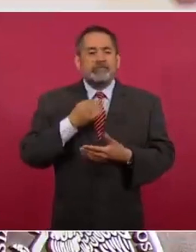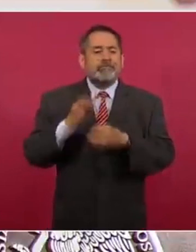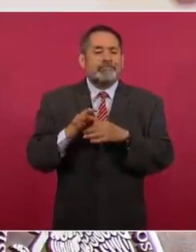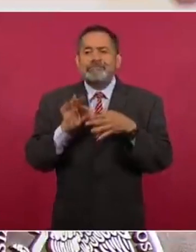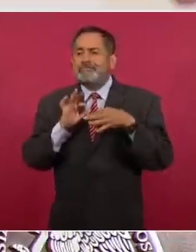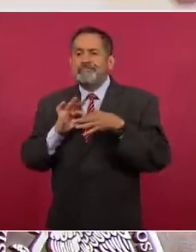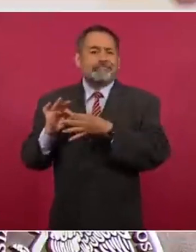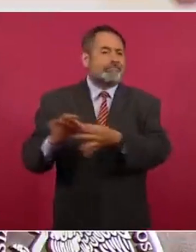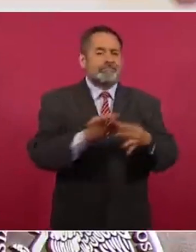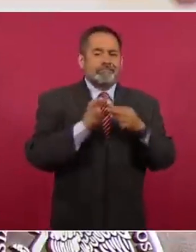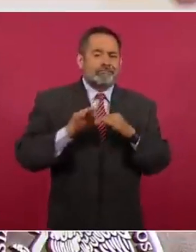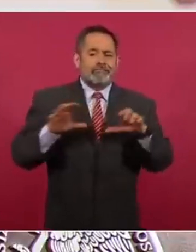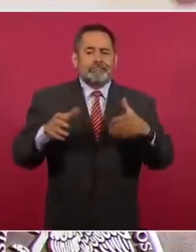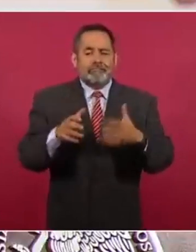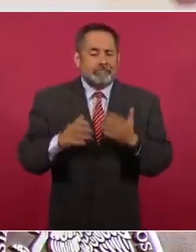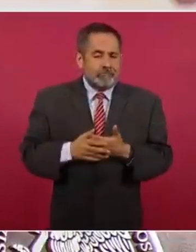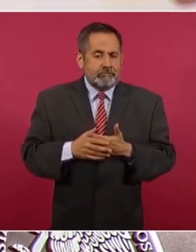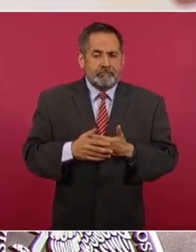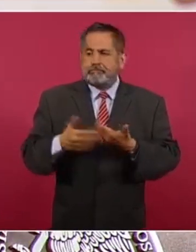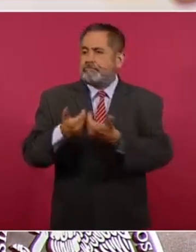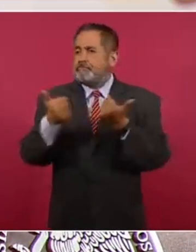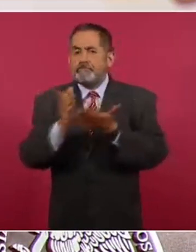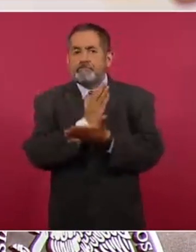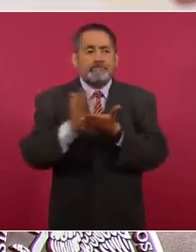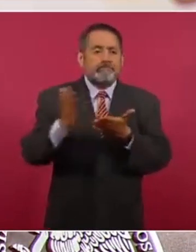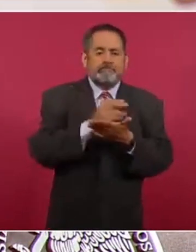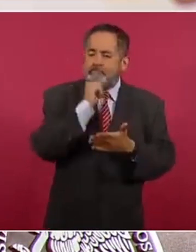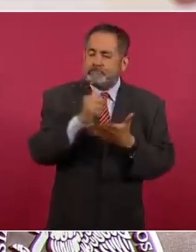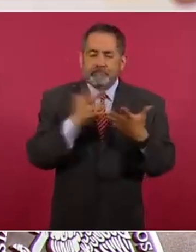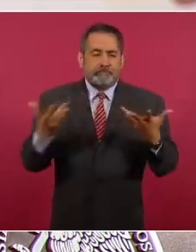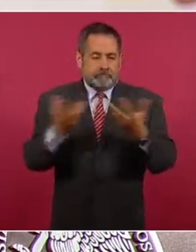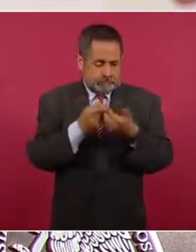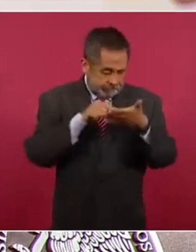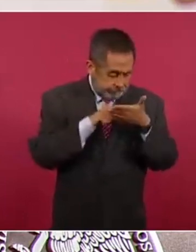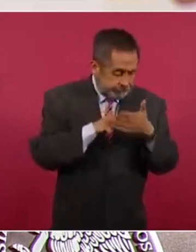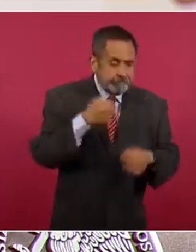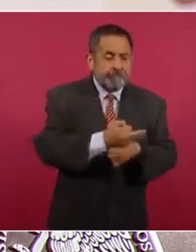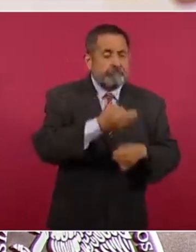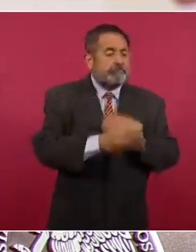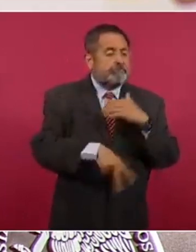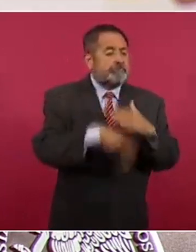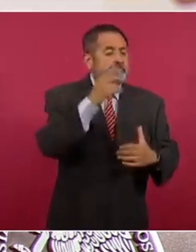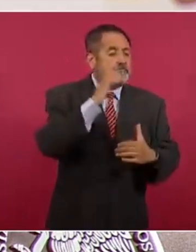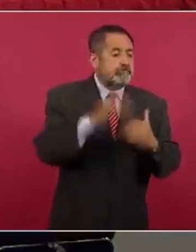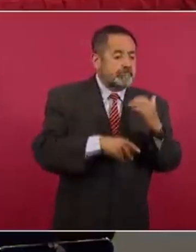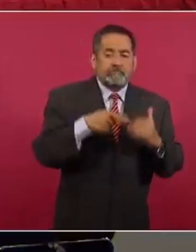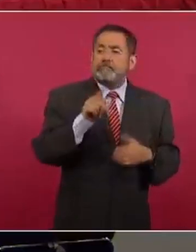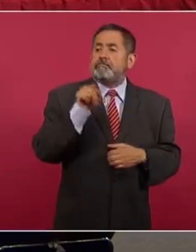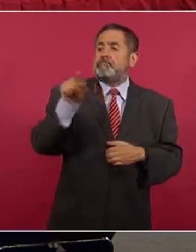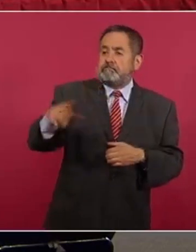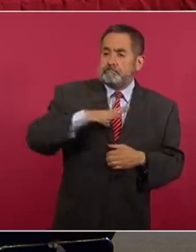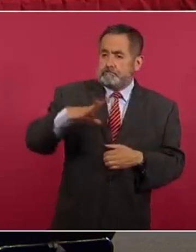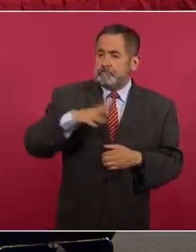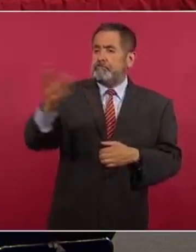de salud, donde no se tiene en un lado, se puede tener en otro y entonces se puede ir resolviendo sobre la marcha.